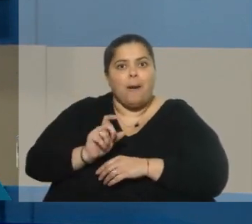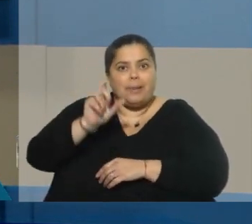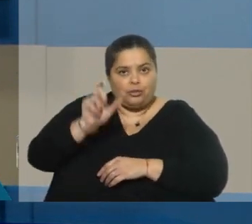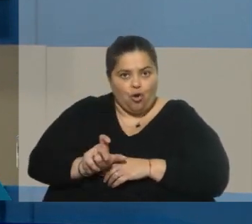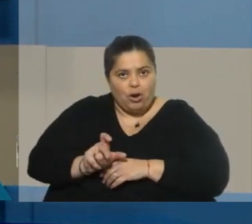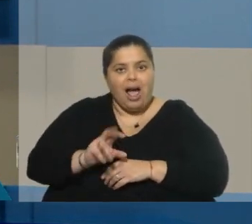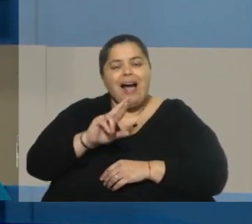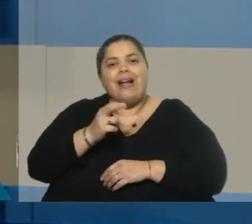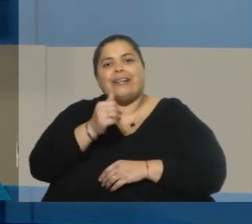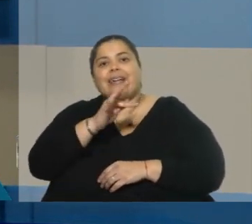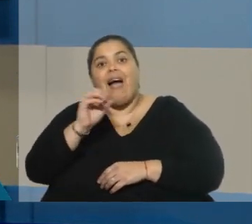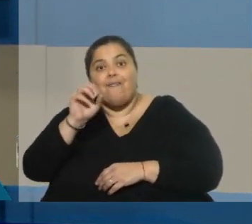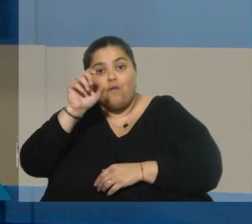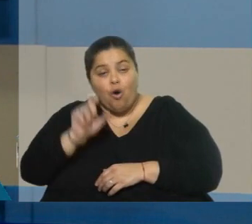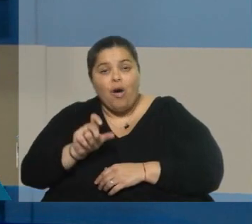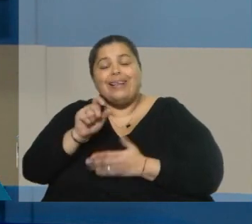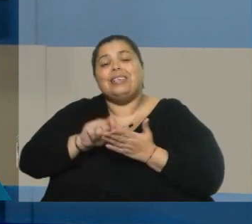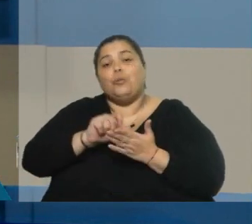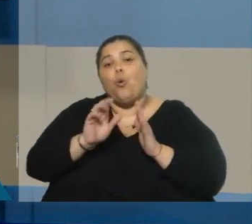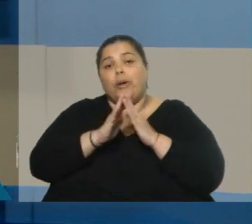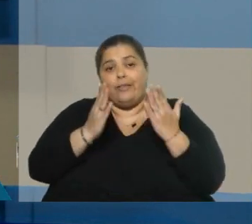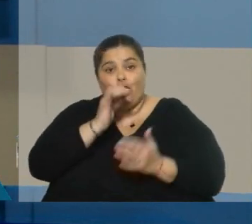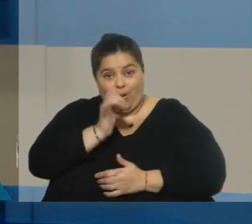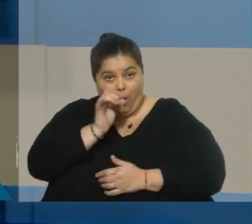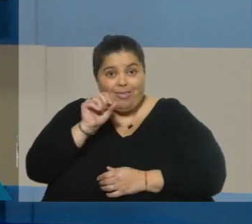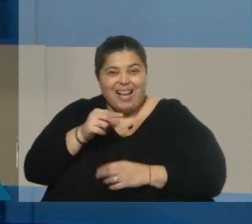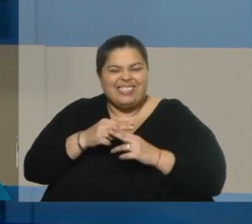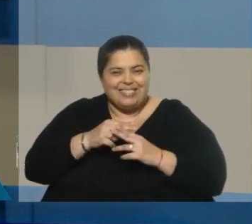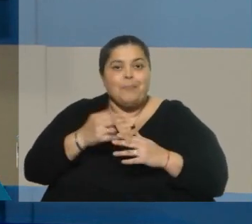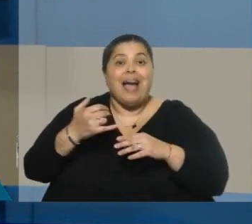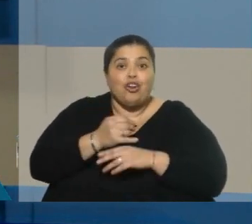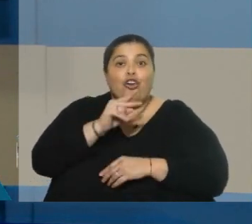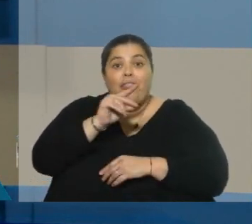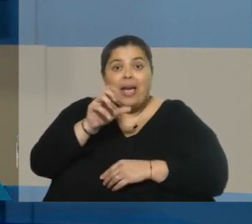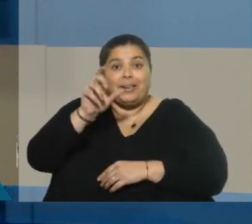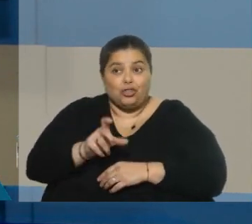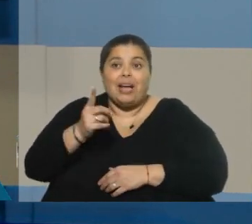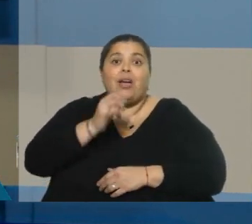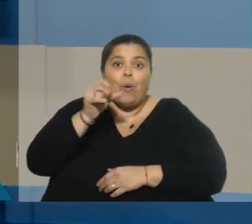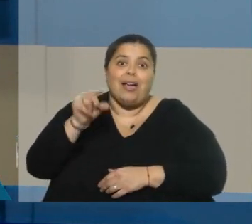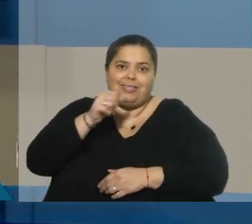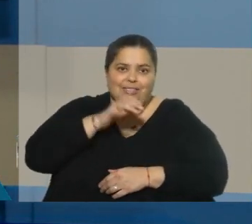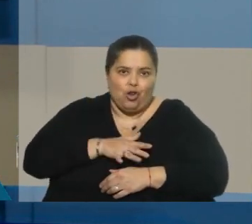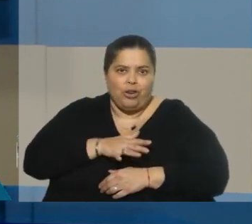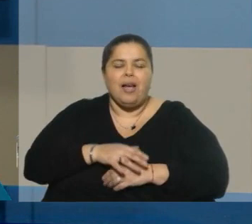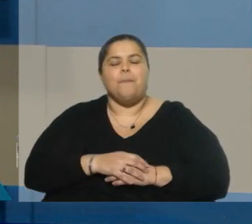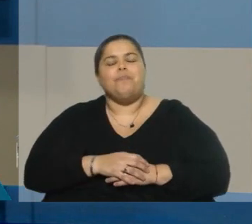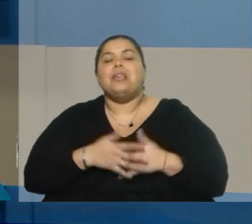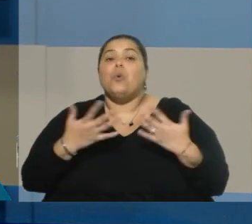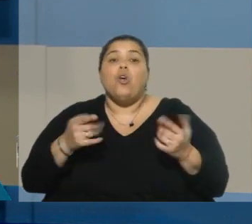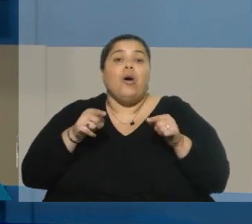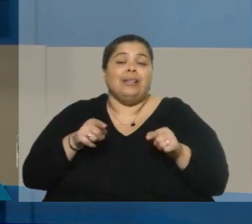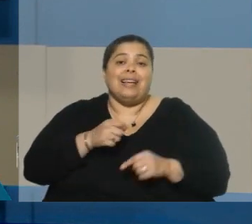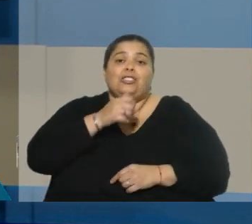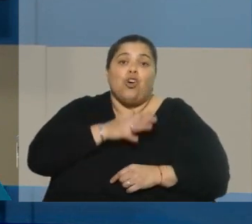escribió un libro que se llamó Error de Persona, donde cuenta precisamente esa historia, y bueno, y además una historia que por supuesto para